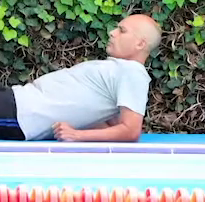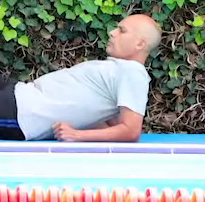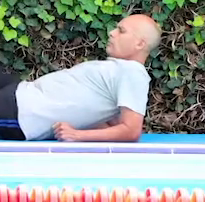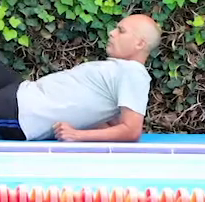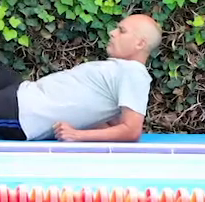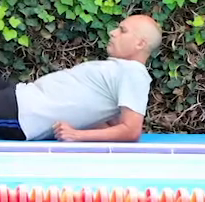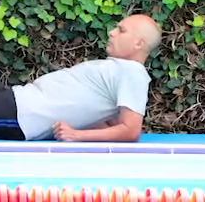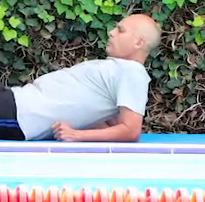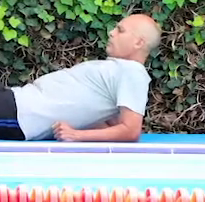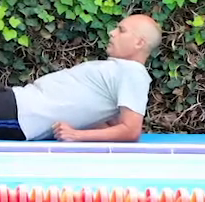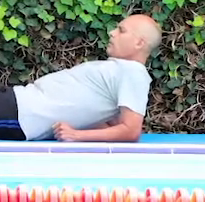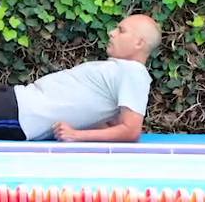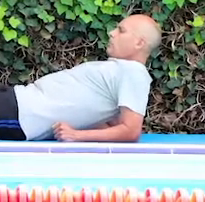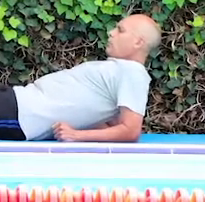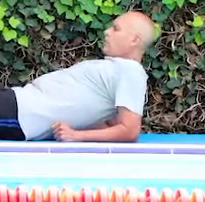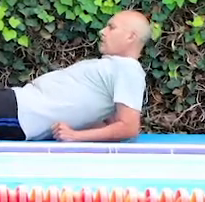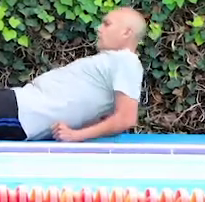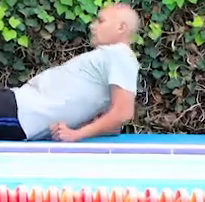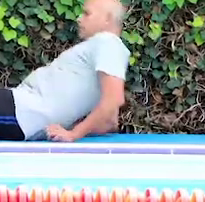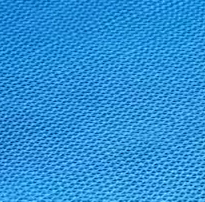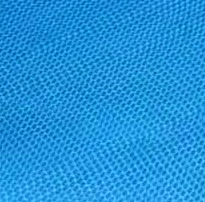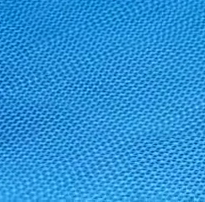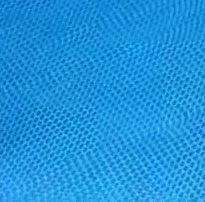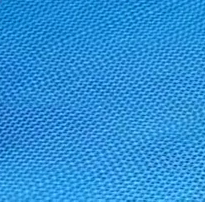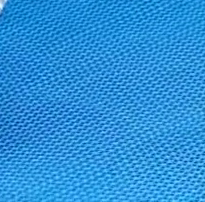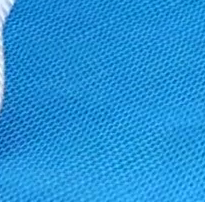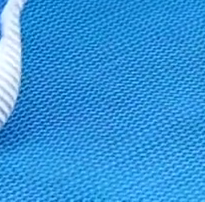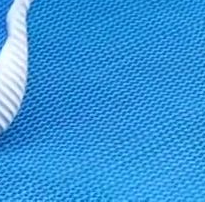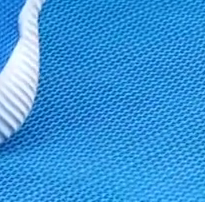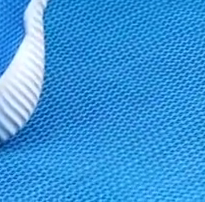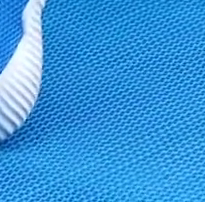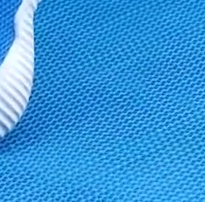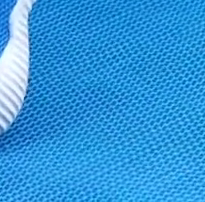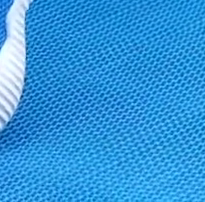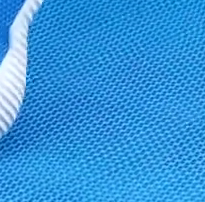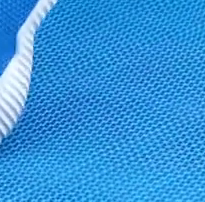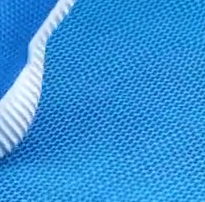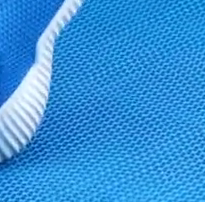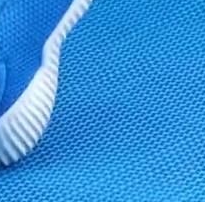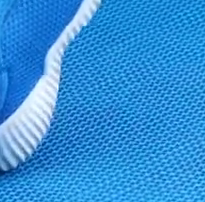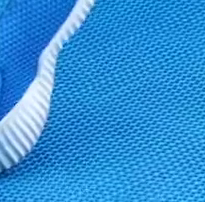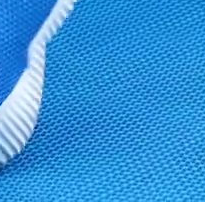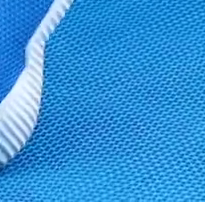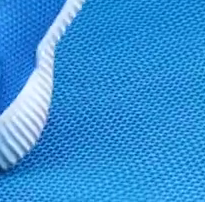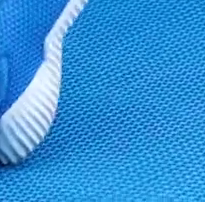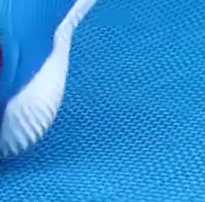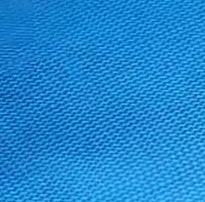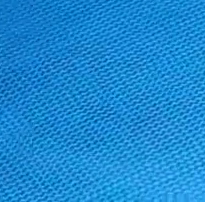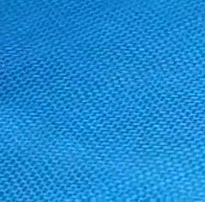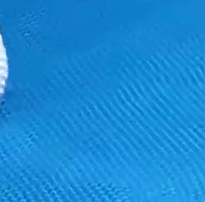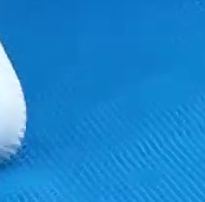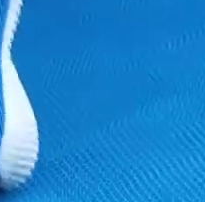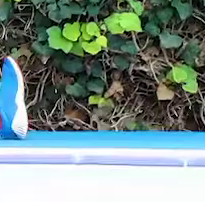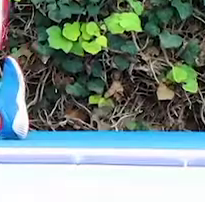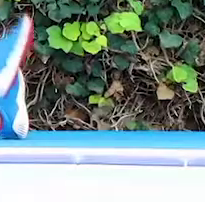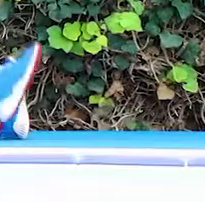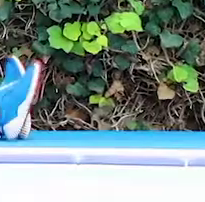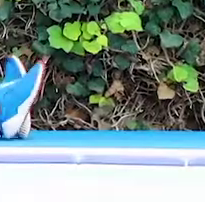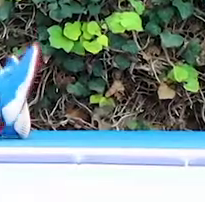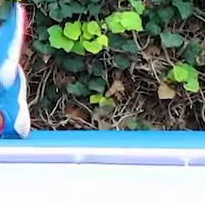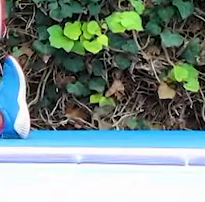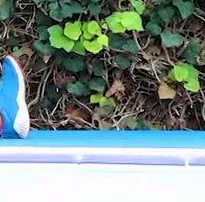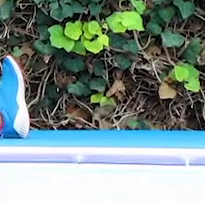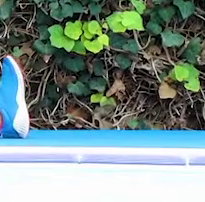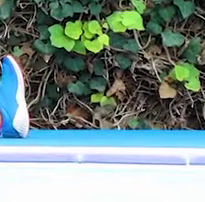Aprieta el estómago. Perfecto. Muy bien, Jair. Vamos a hacer cinco repeticiones por pierna. Elevación de la pierna derecha cinco